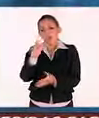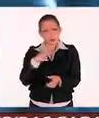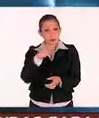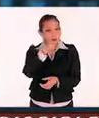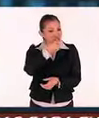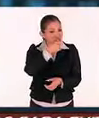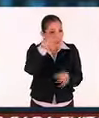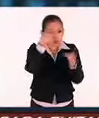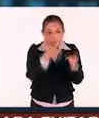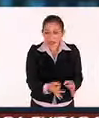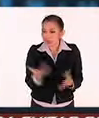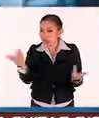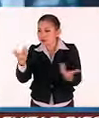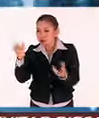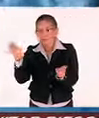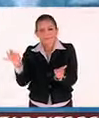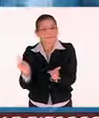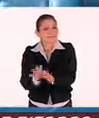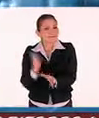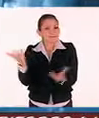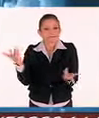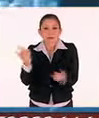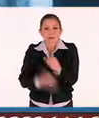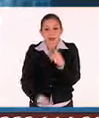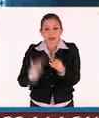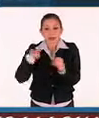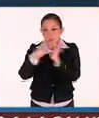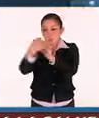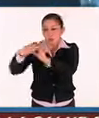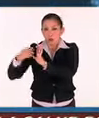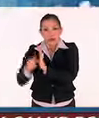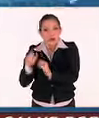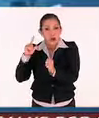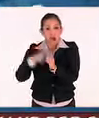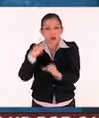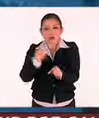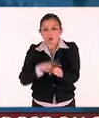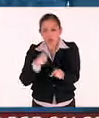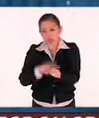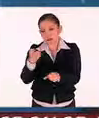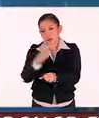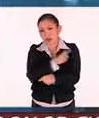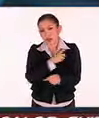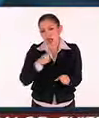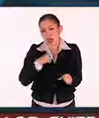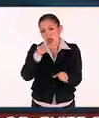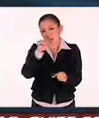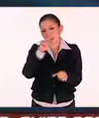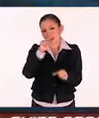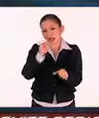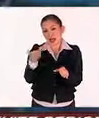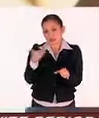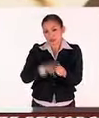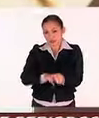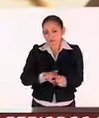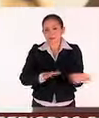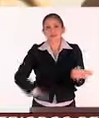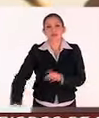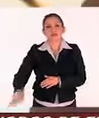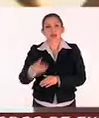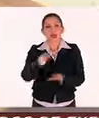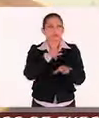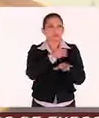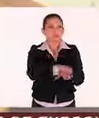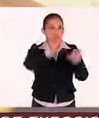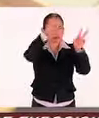medicamentos, saber qué hacer en casos de pandemias, epidemias y demás, todo eso tiene que ver con logística hospitalaria. En el caso